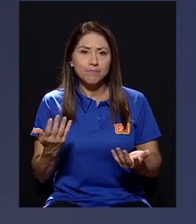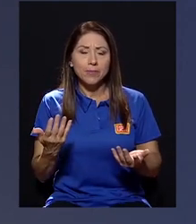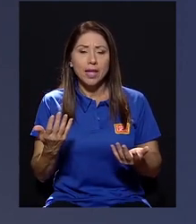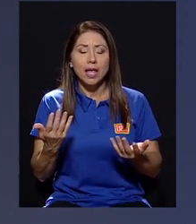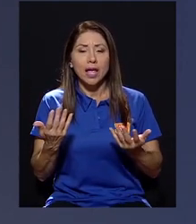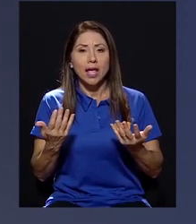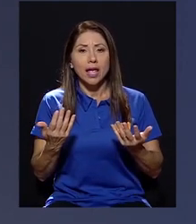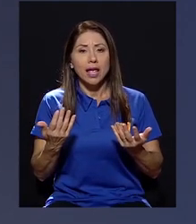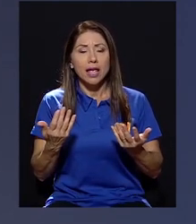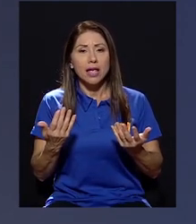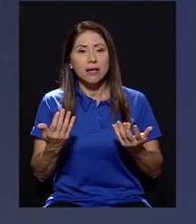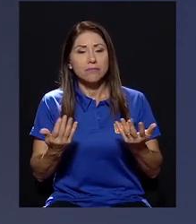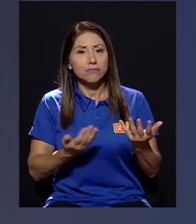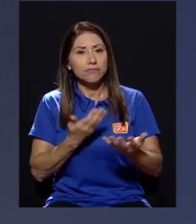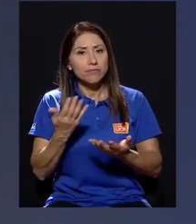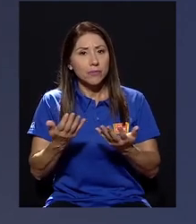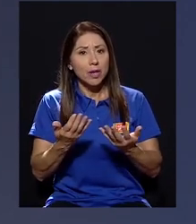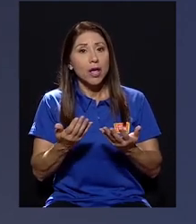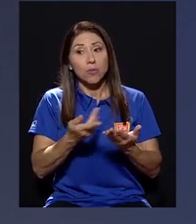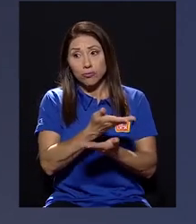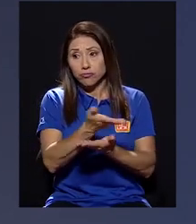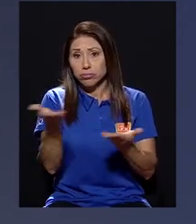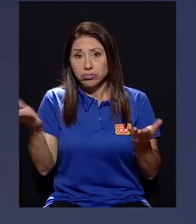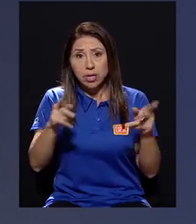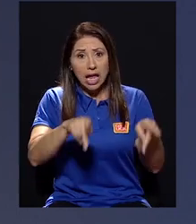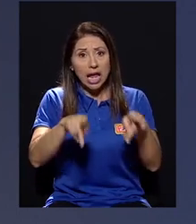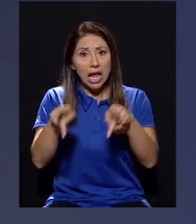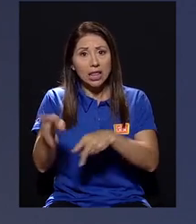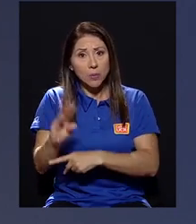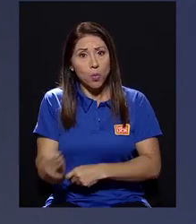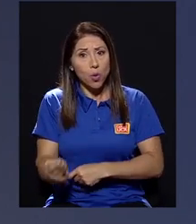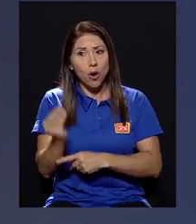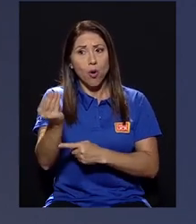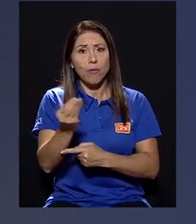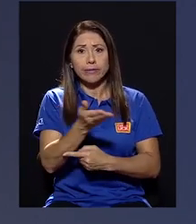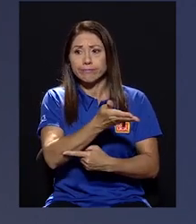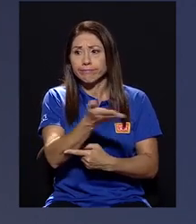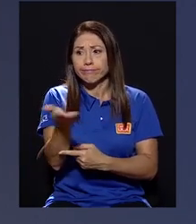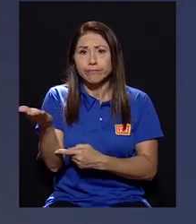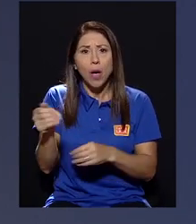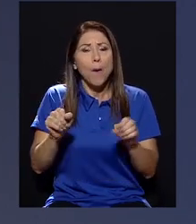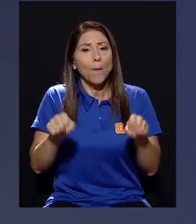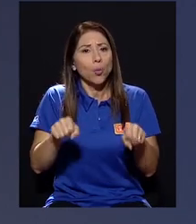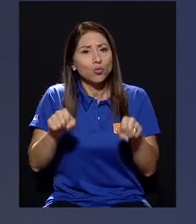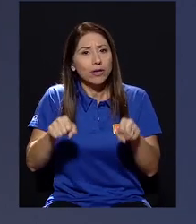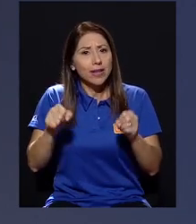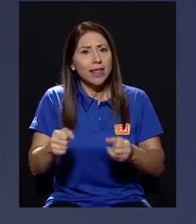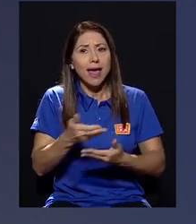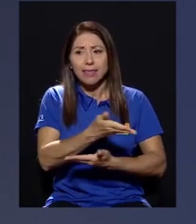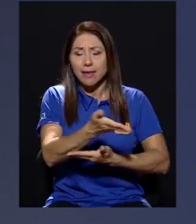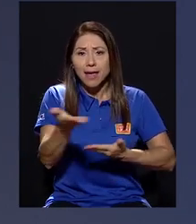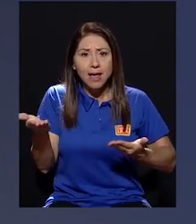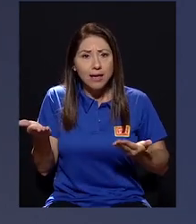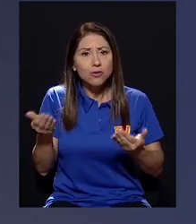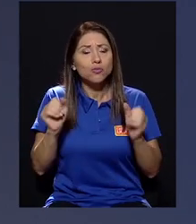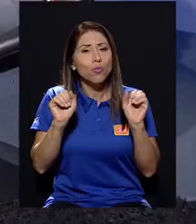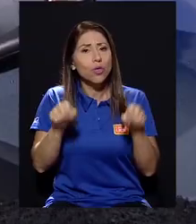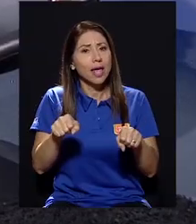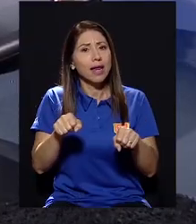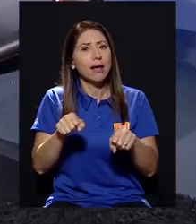hizo de gente muy joven la posibilidad de convertirles en consolidados